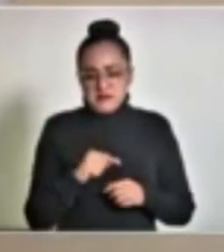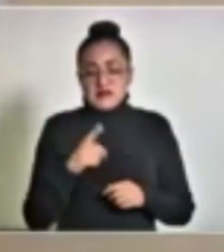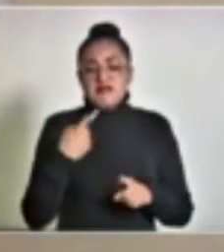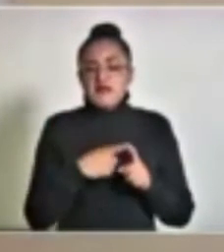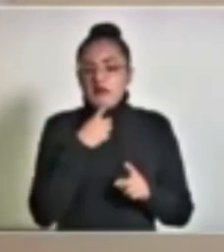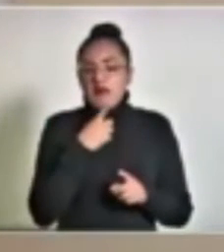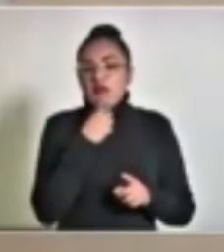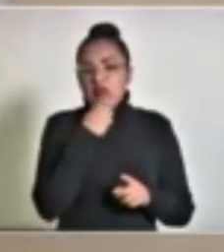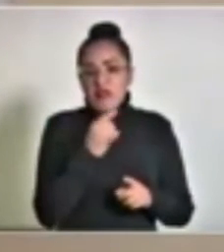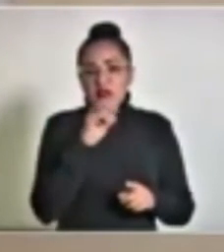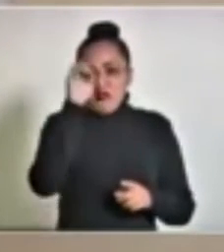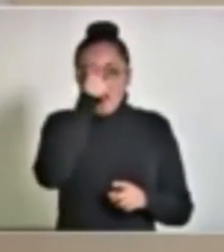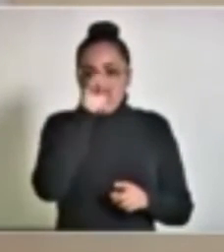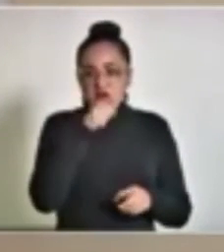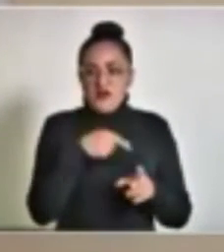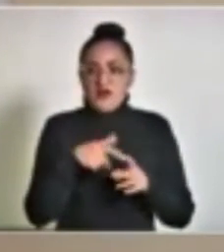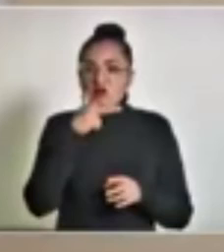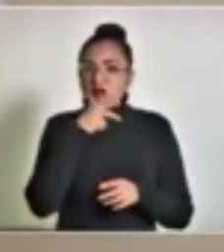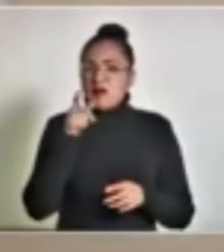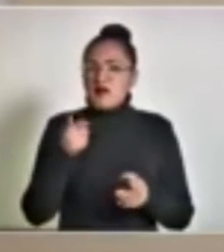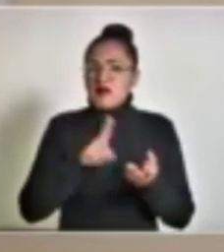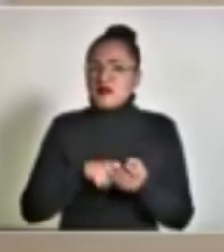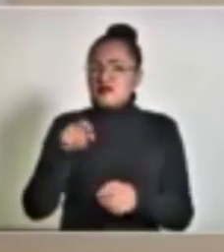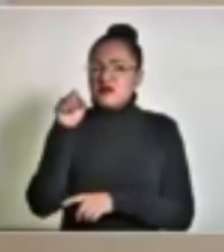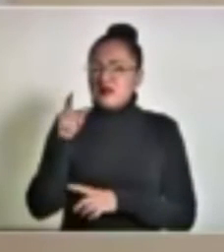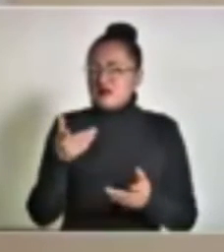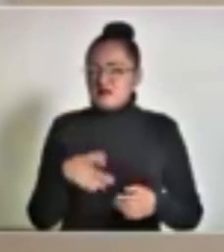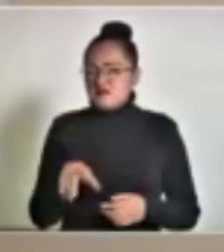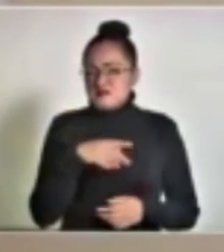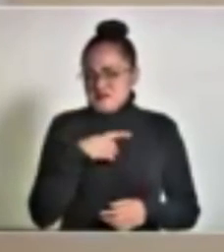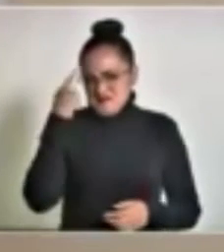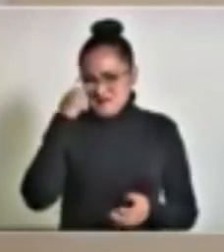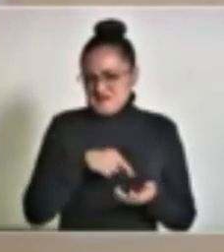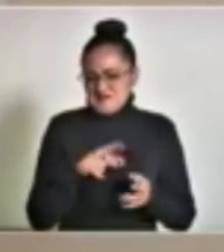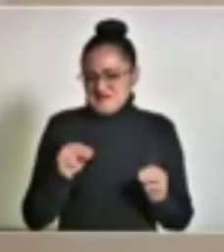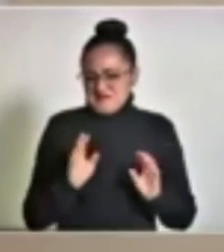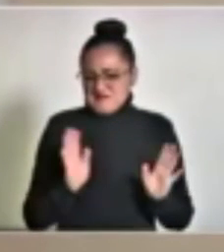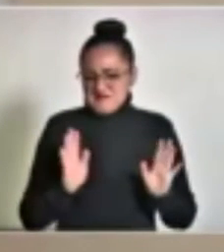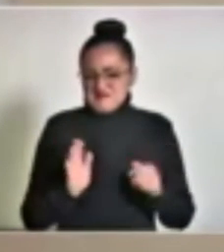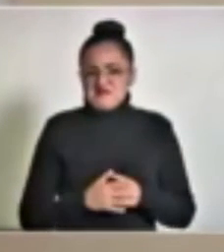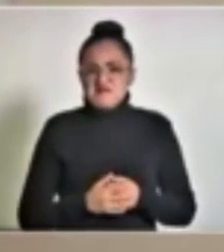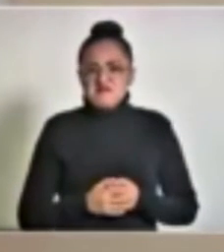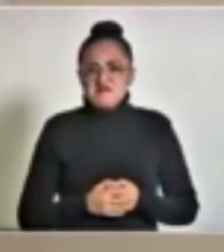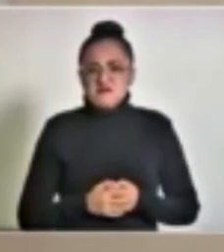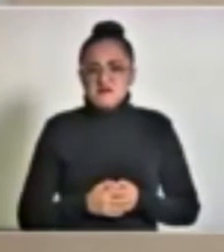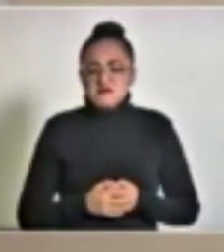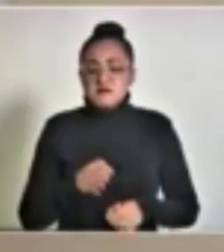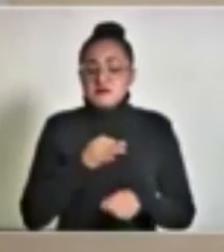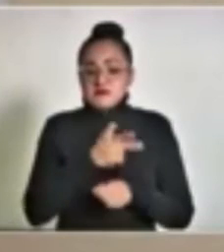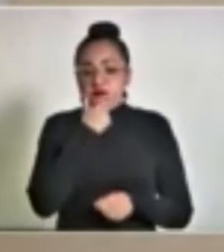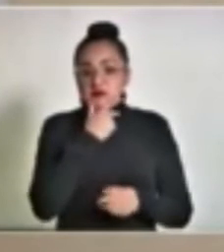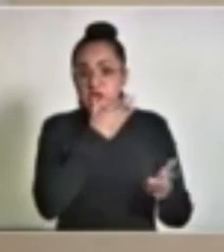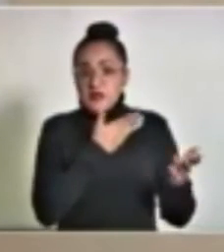dio una opinión fue el síndico, pero no, créame que no. Si el señor